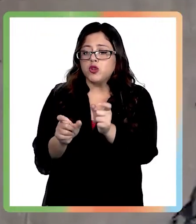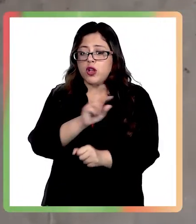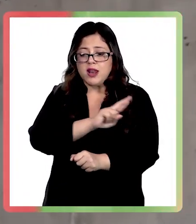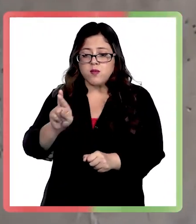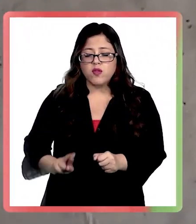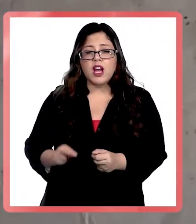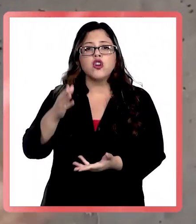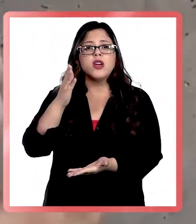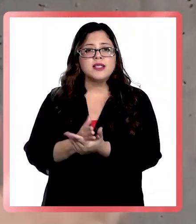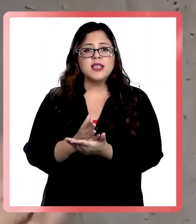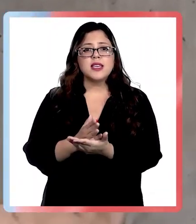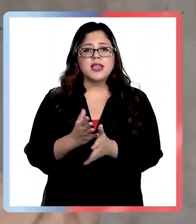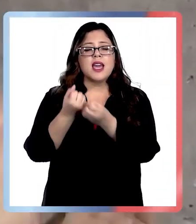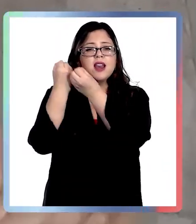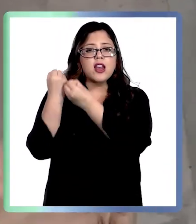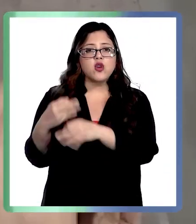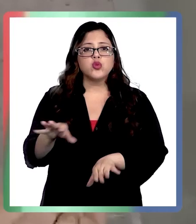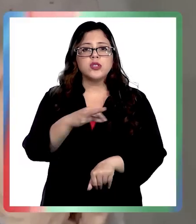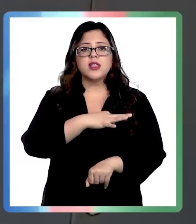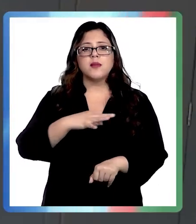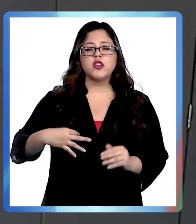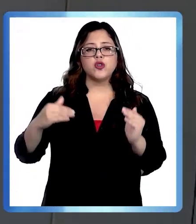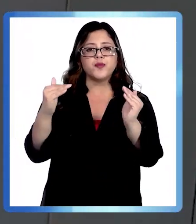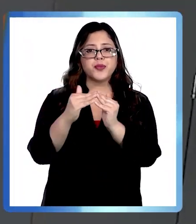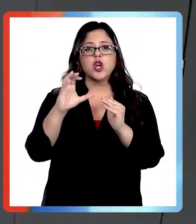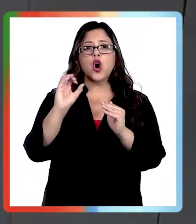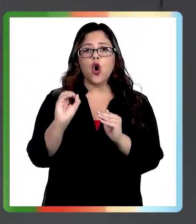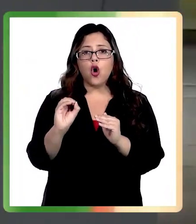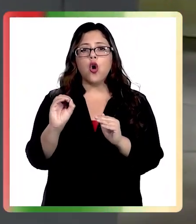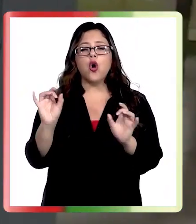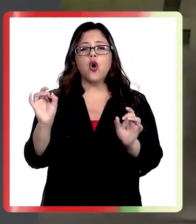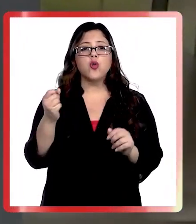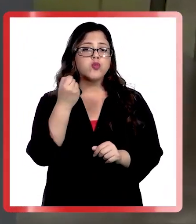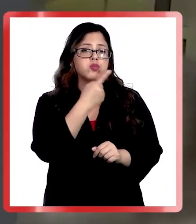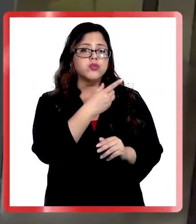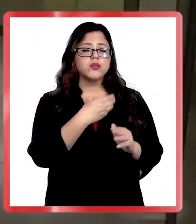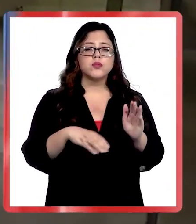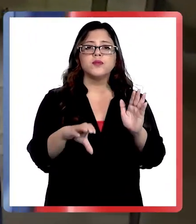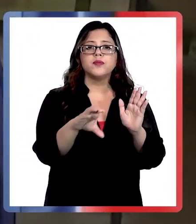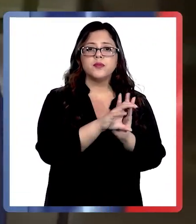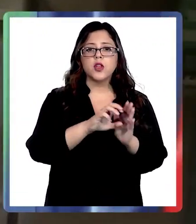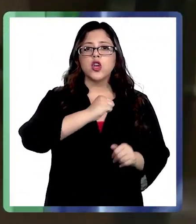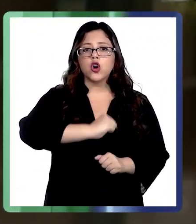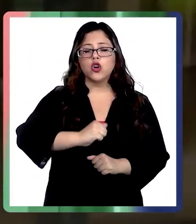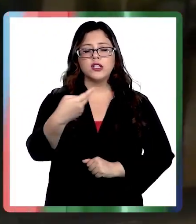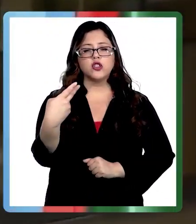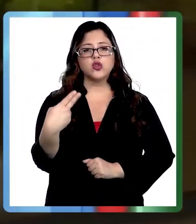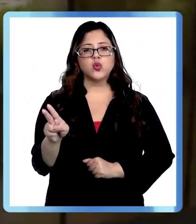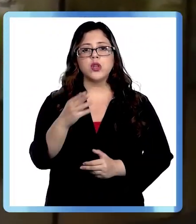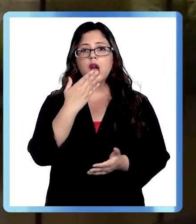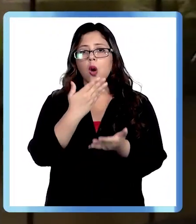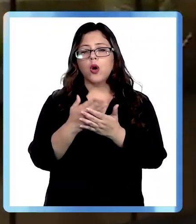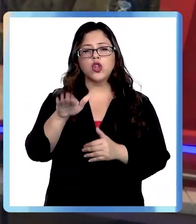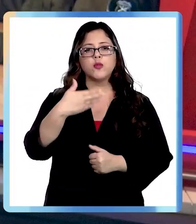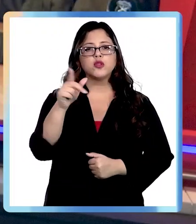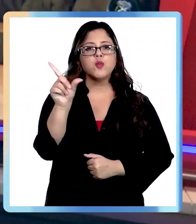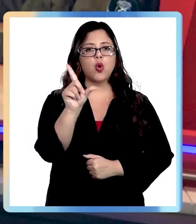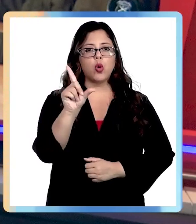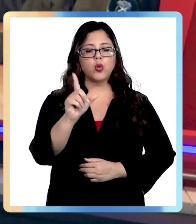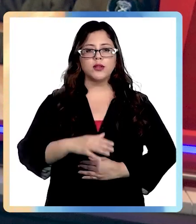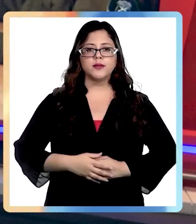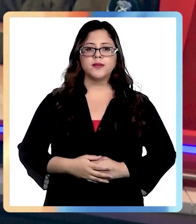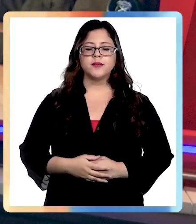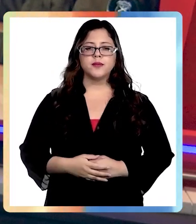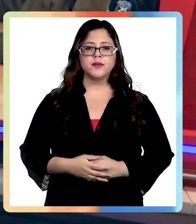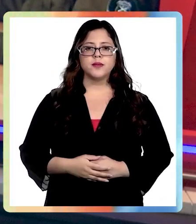inmediata de Carlos Montes o presentarán una acusación constitucional en su contra el próximo lunes. El